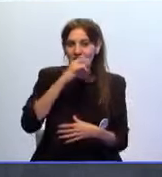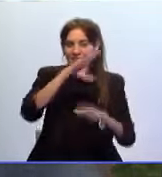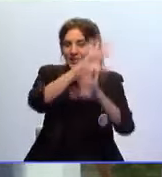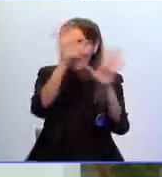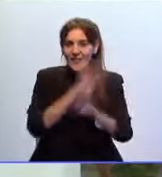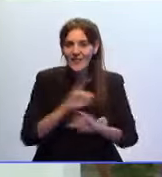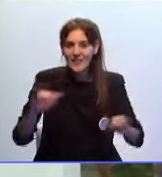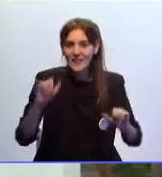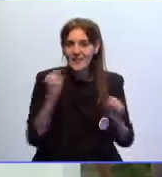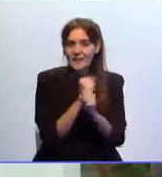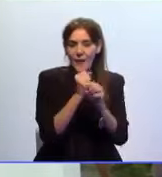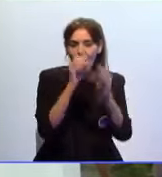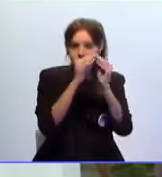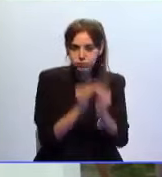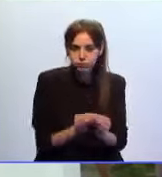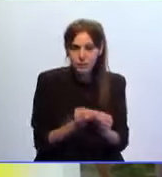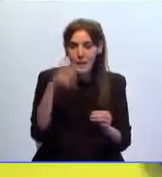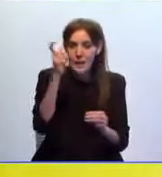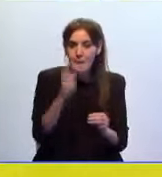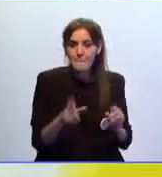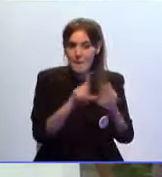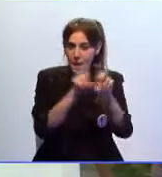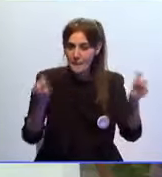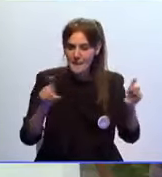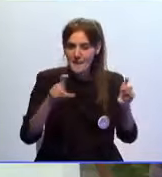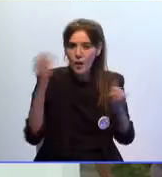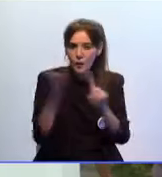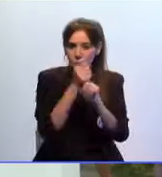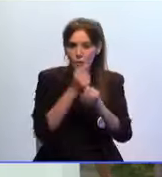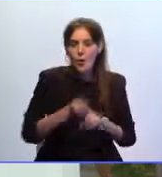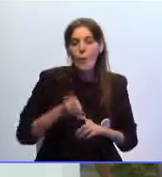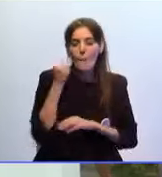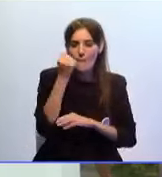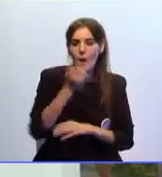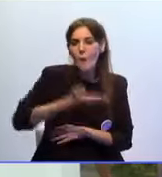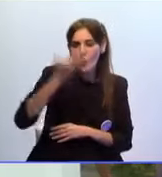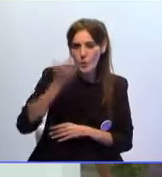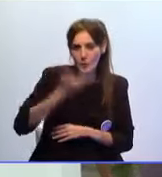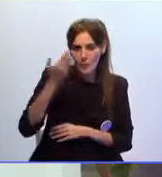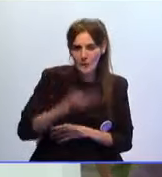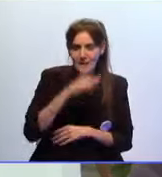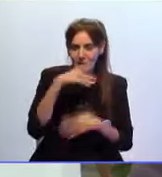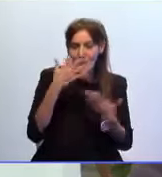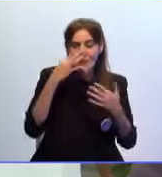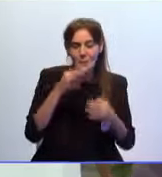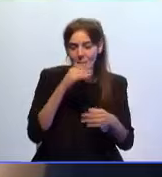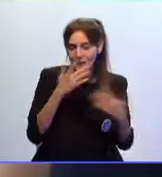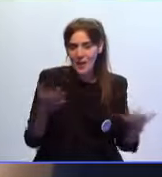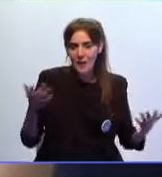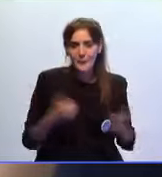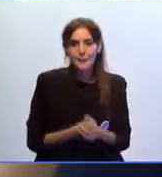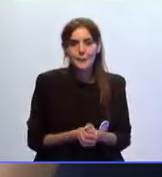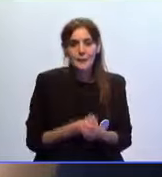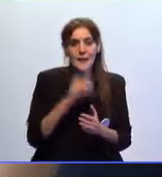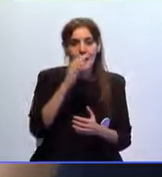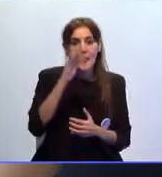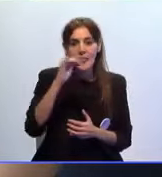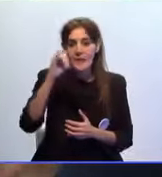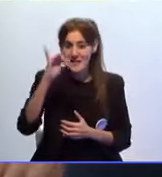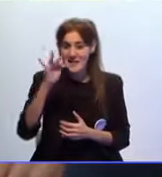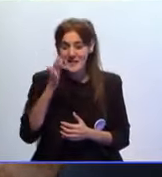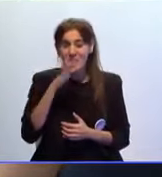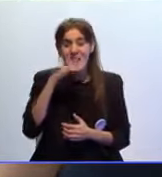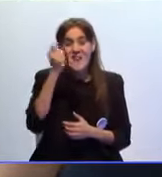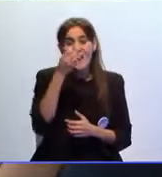felices con el trabajo que realizan la empresa se sostendrá con pilares más fuertes que lo que tiene realmente hasta ahora CESIF ha sido el